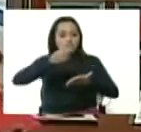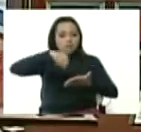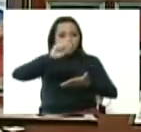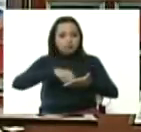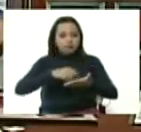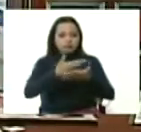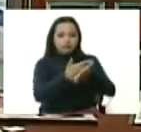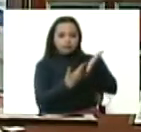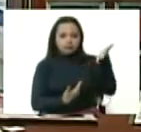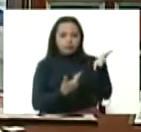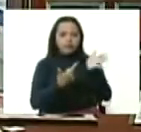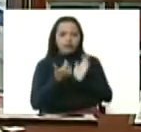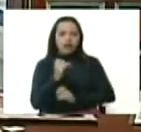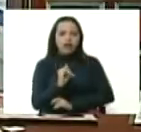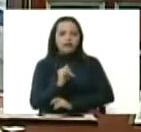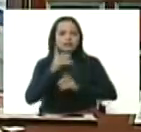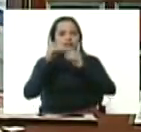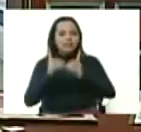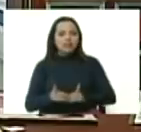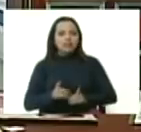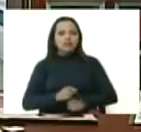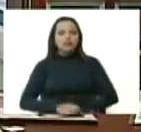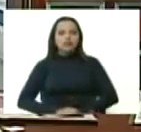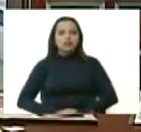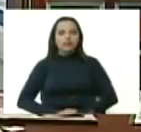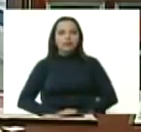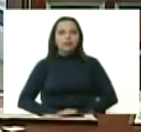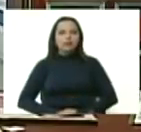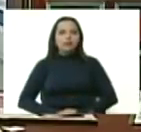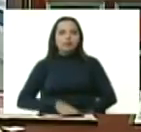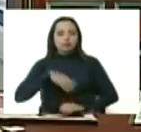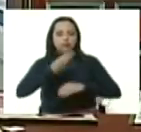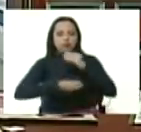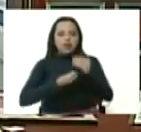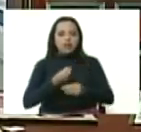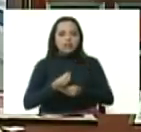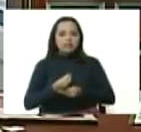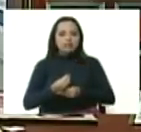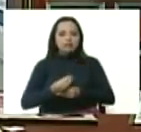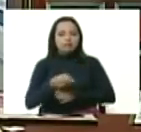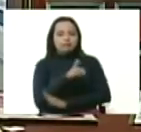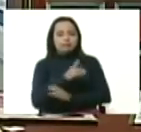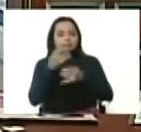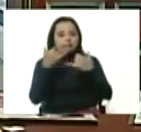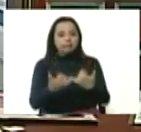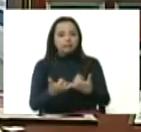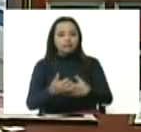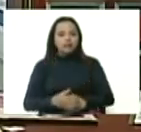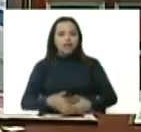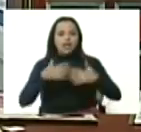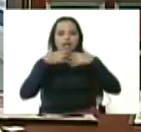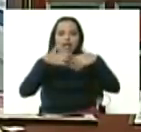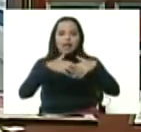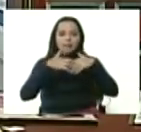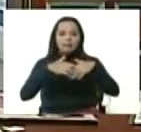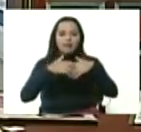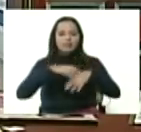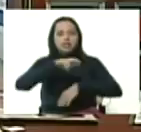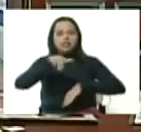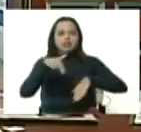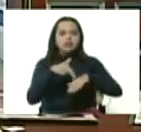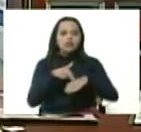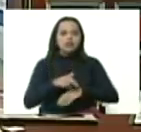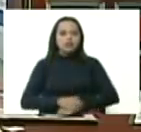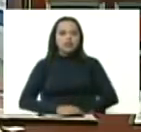donde decido la creación inmediata de la empresa nacional